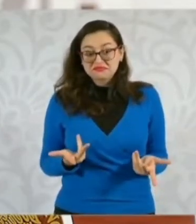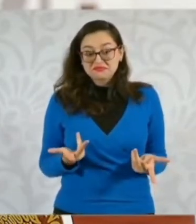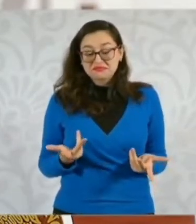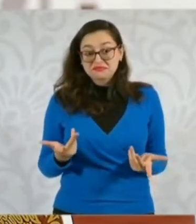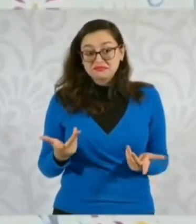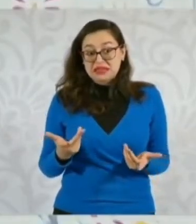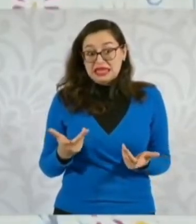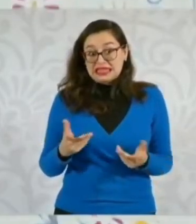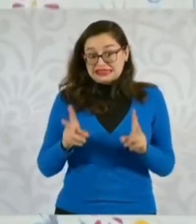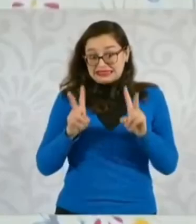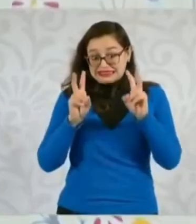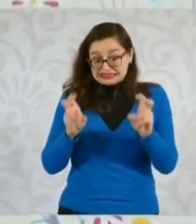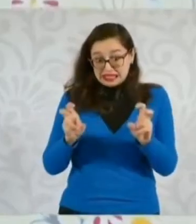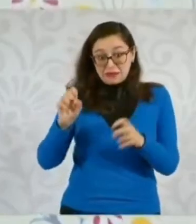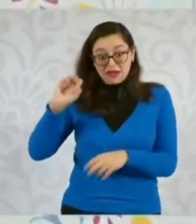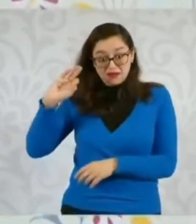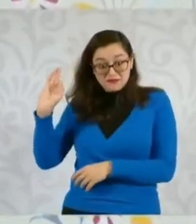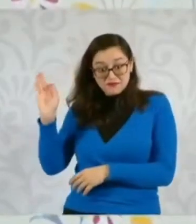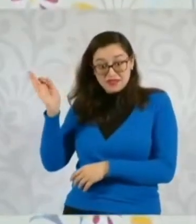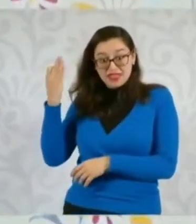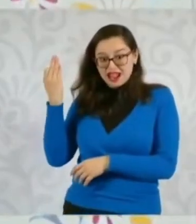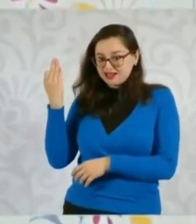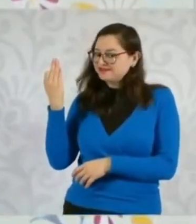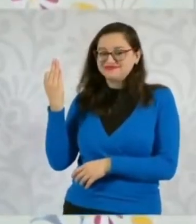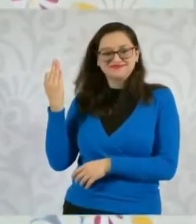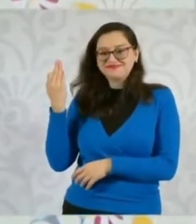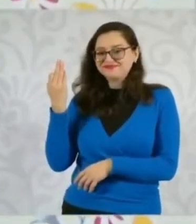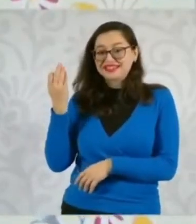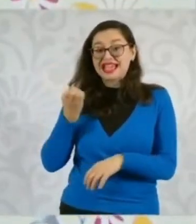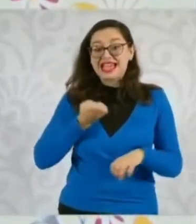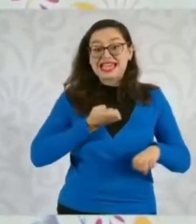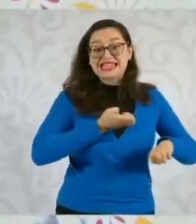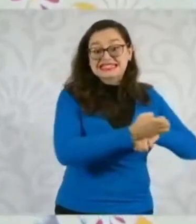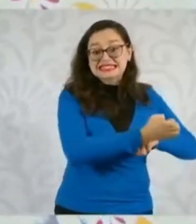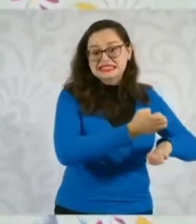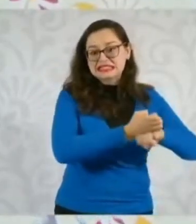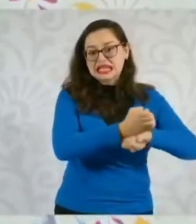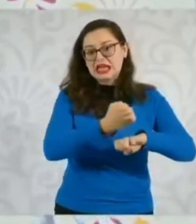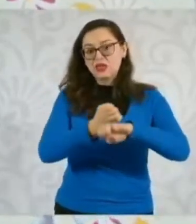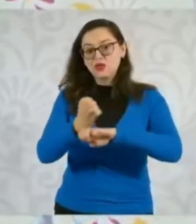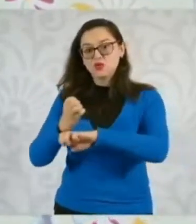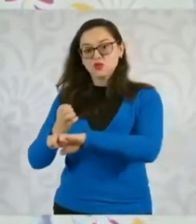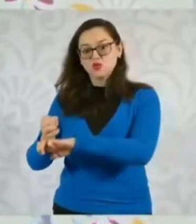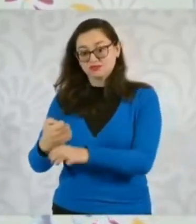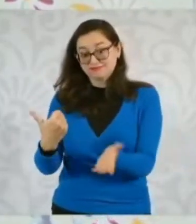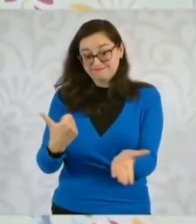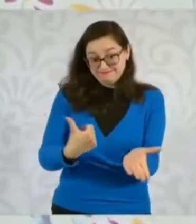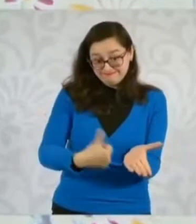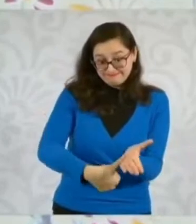con la federación, porque los registros civiles tienen que ver